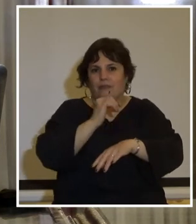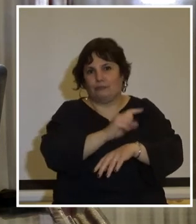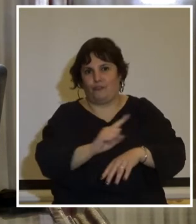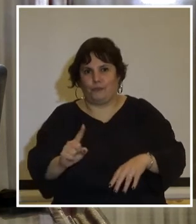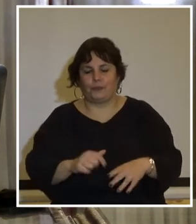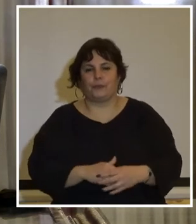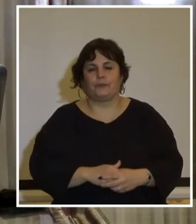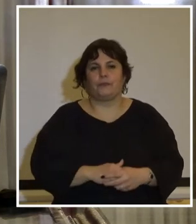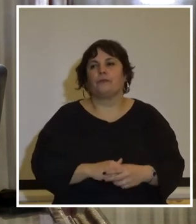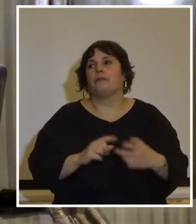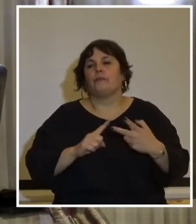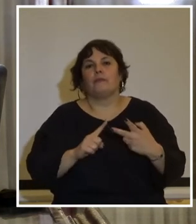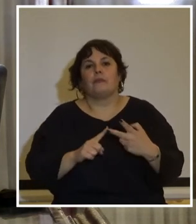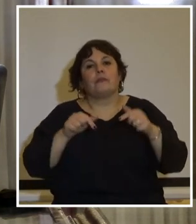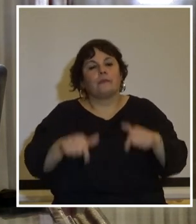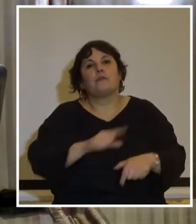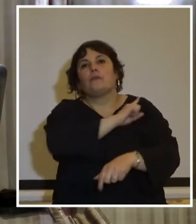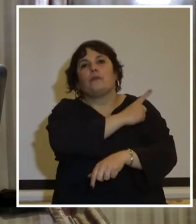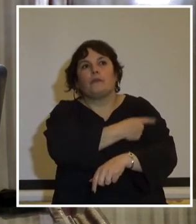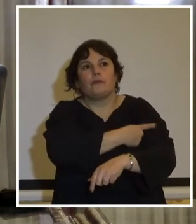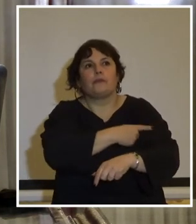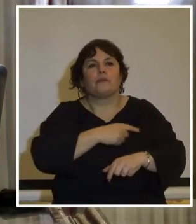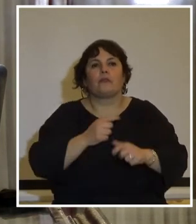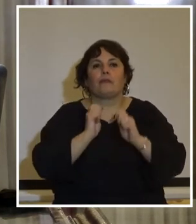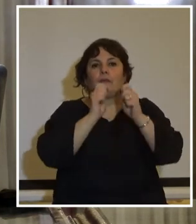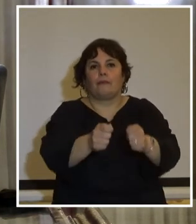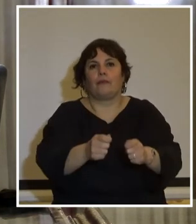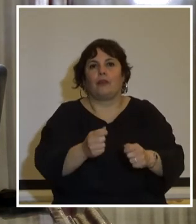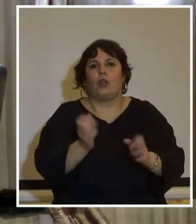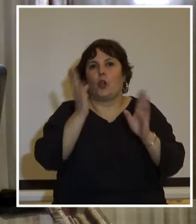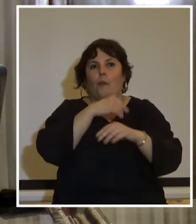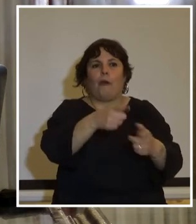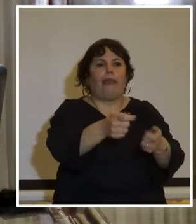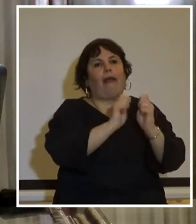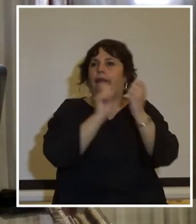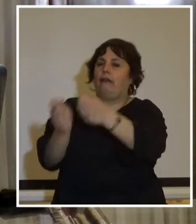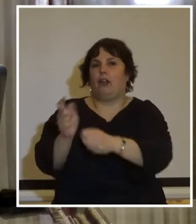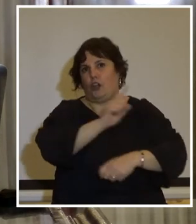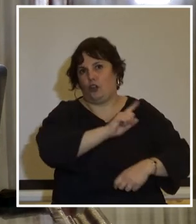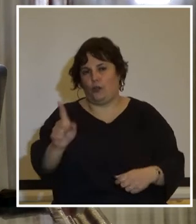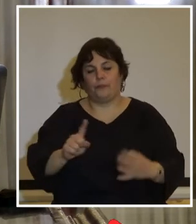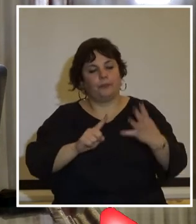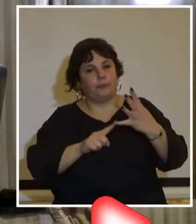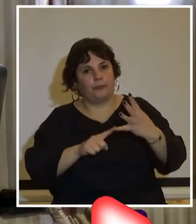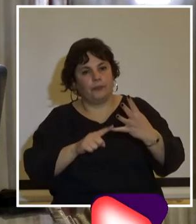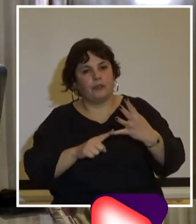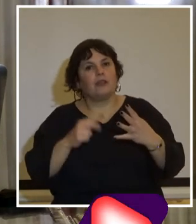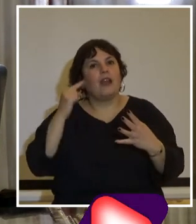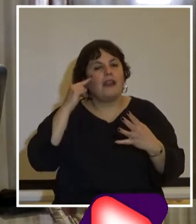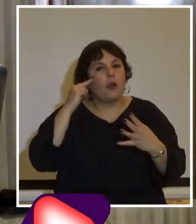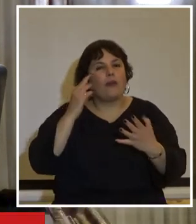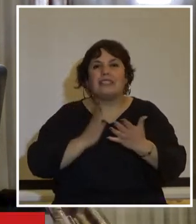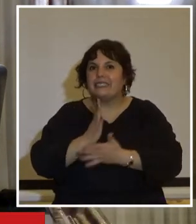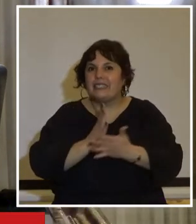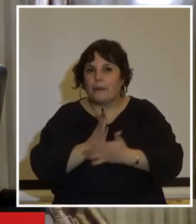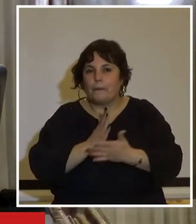poder tercero estos poderes porque son delegados no pueden a su vez delegarse cuarto además recuérdese siempre